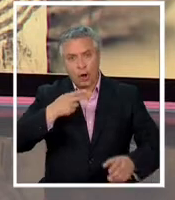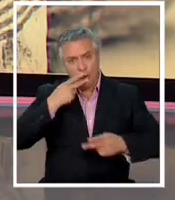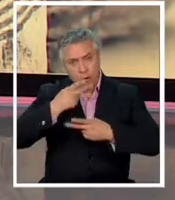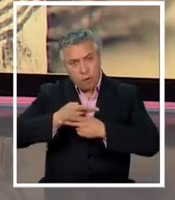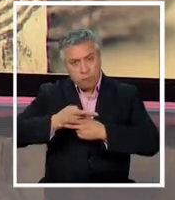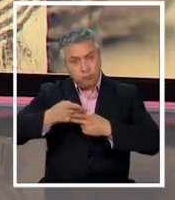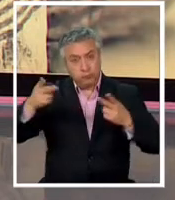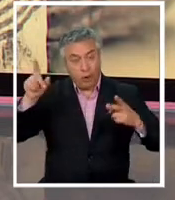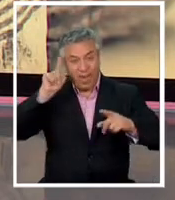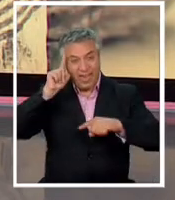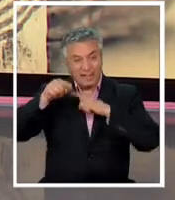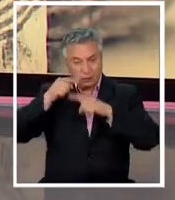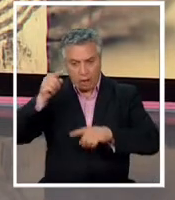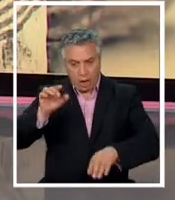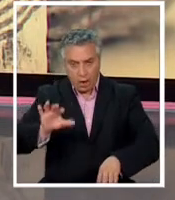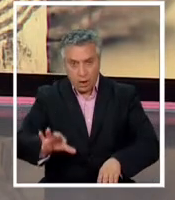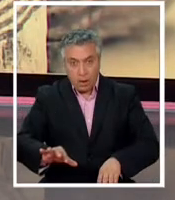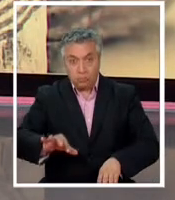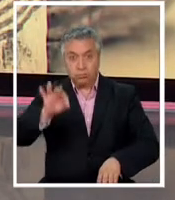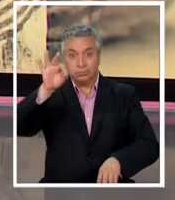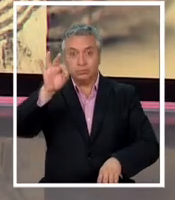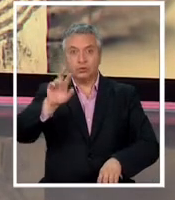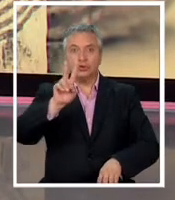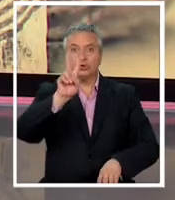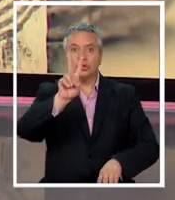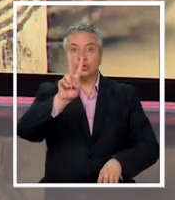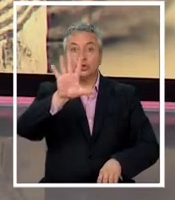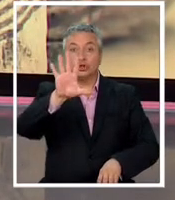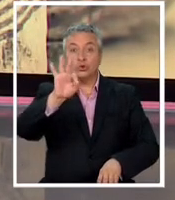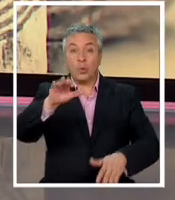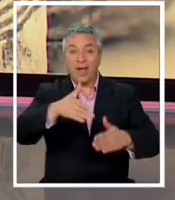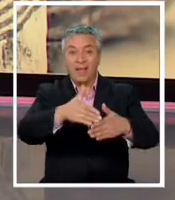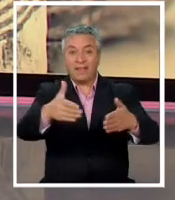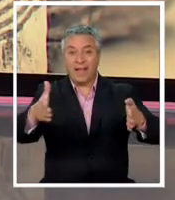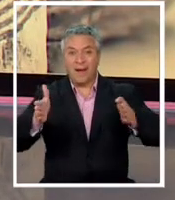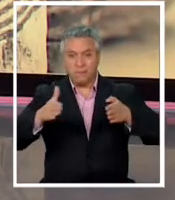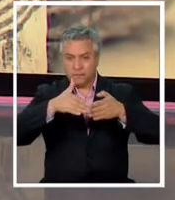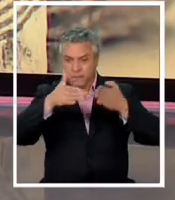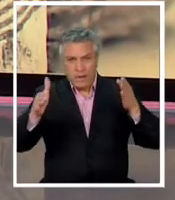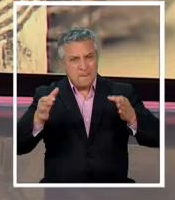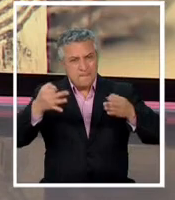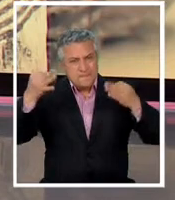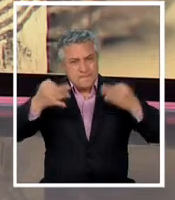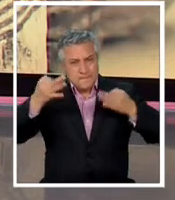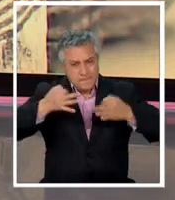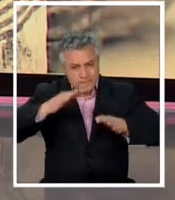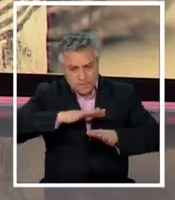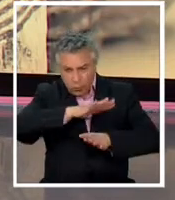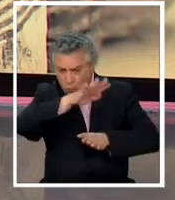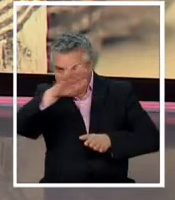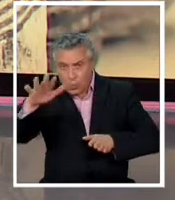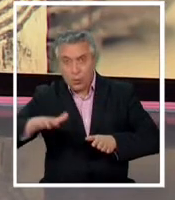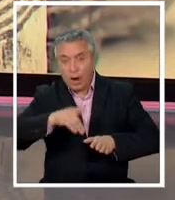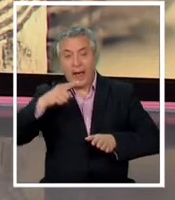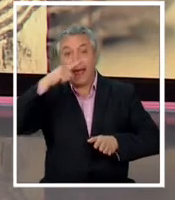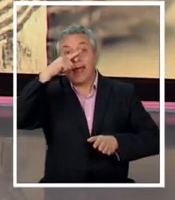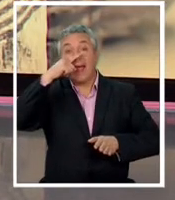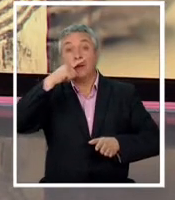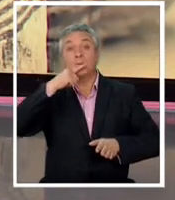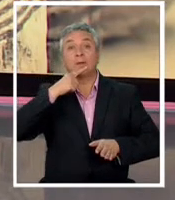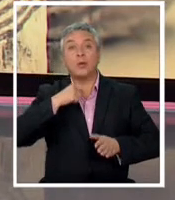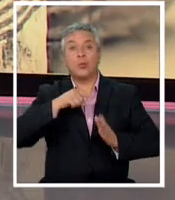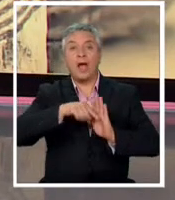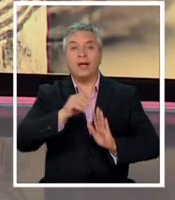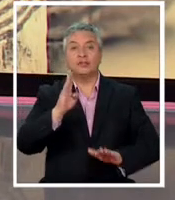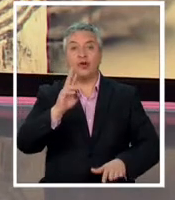de toda su historia con más de 250 sarcófagos con múmedas bien conservadas y más de un centenar de estatuas de bronce